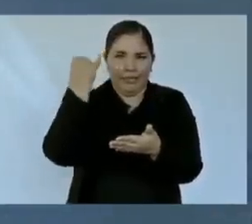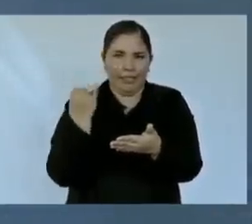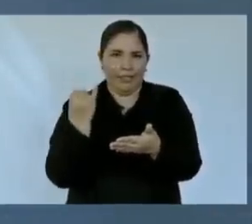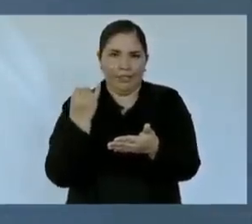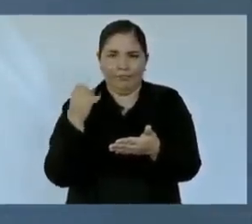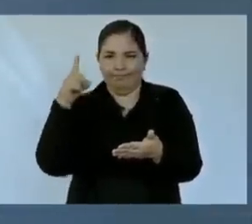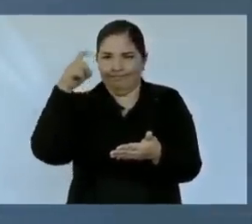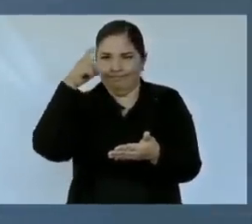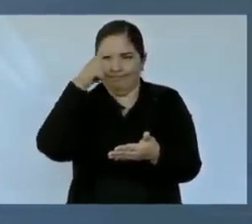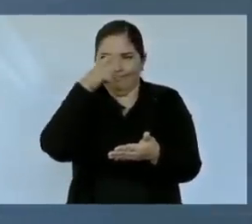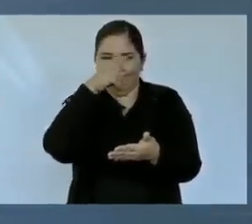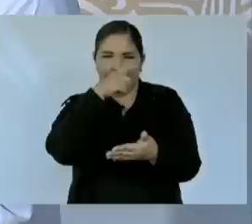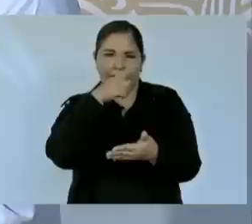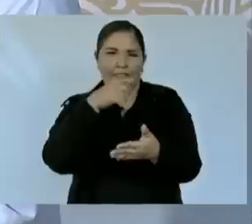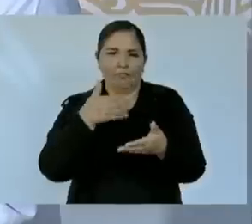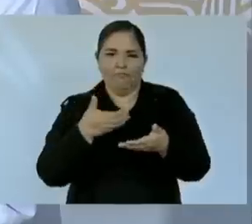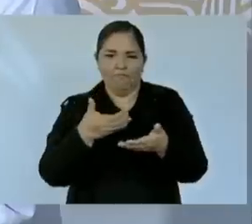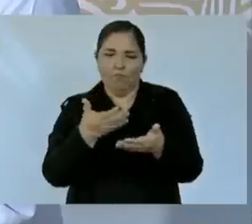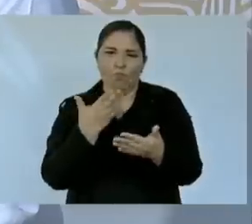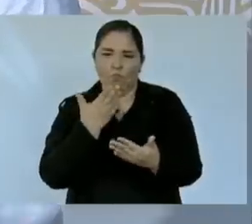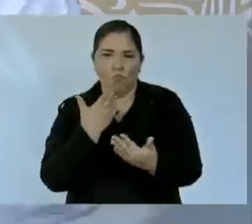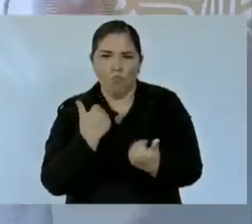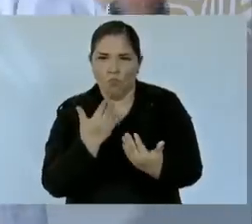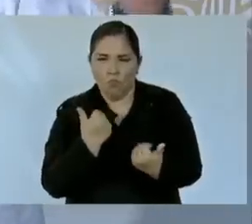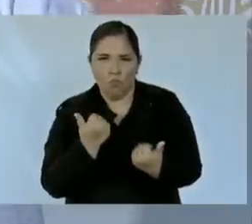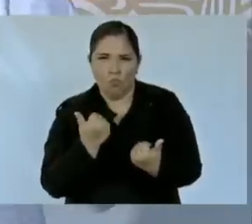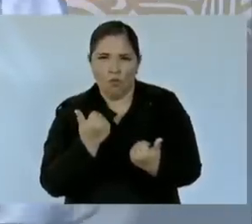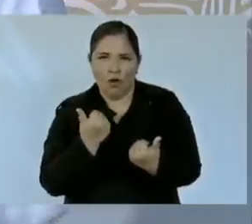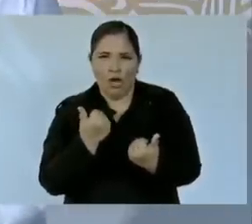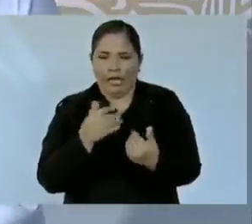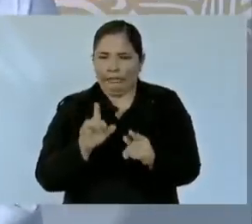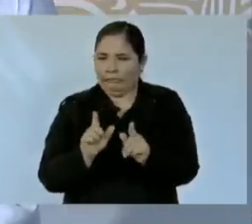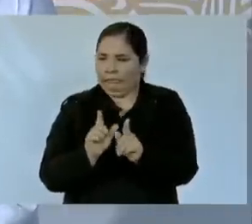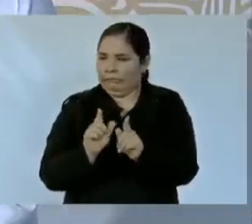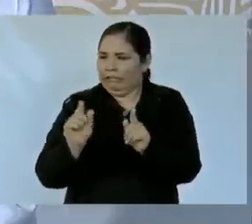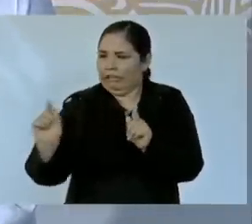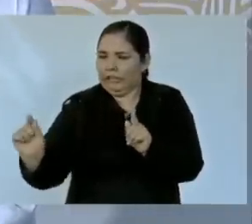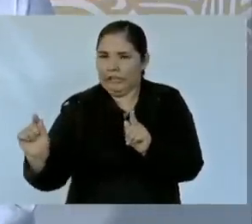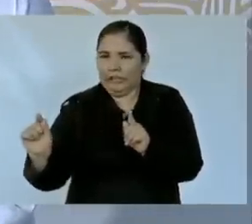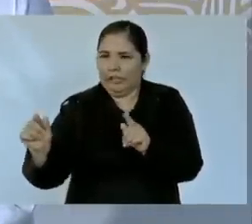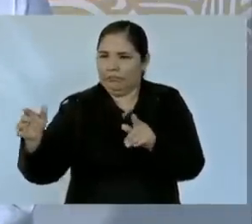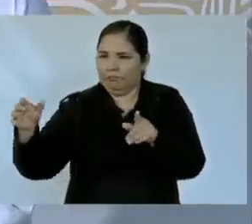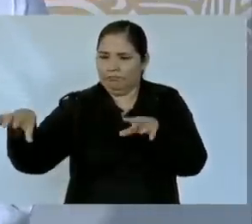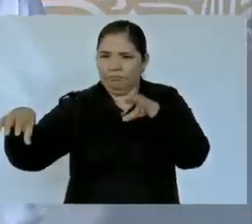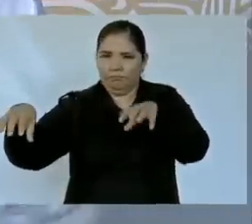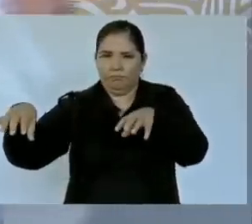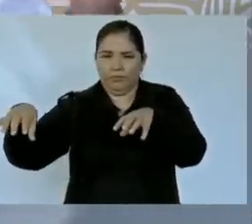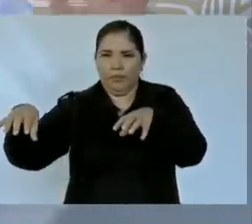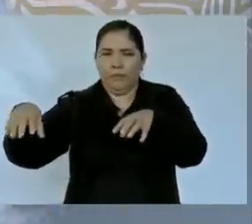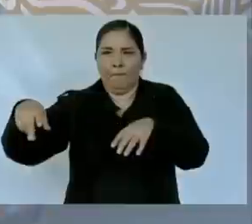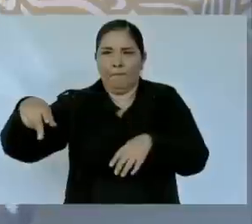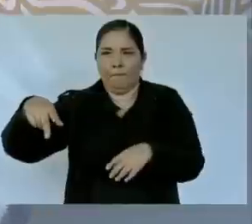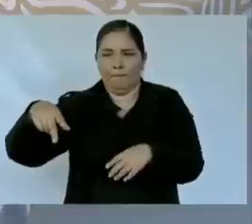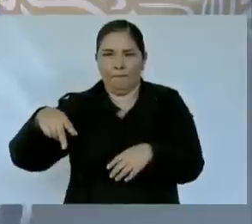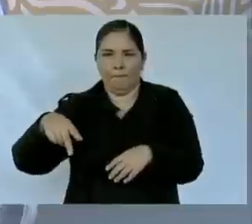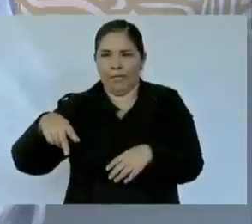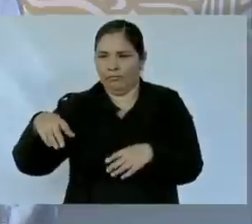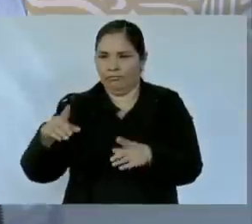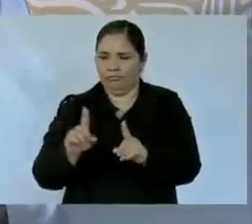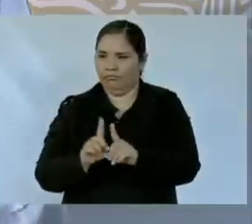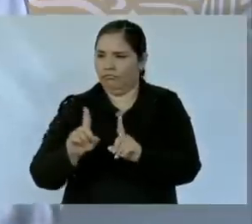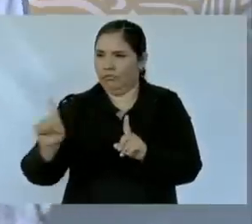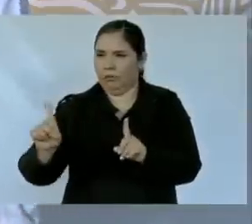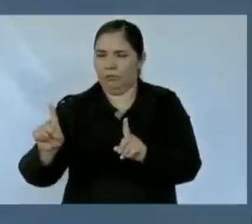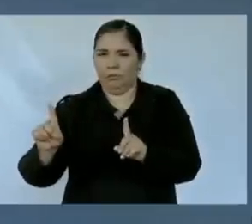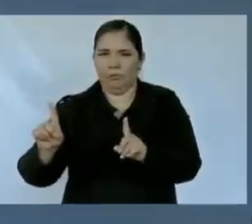lo mencionó el gobernador, no está muy lejos. Desde luego, está de